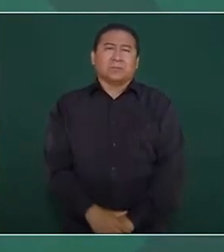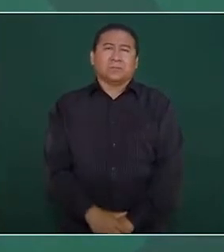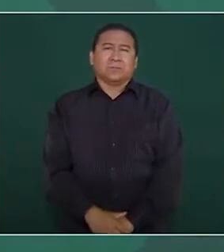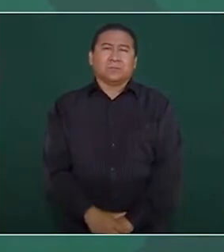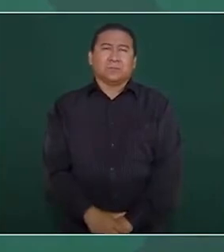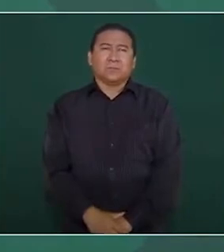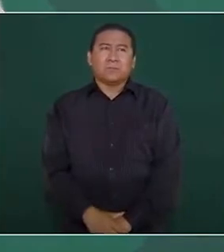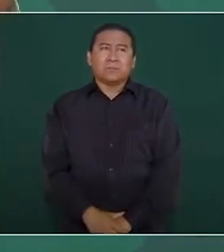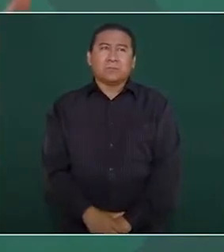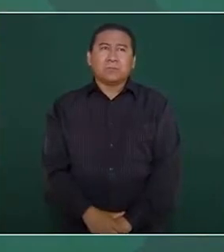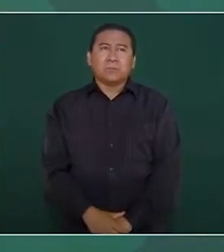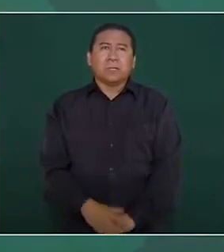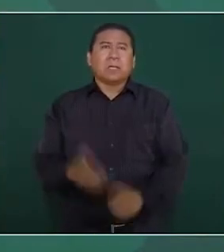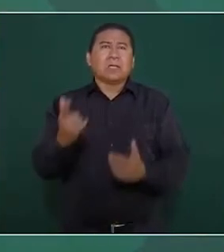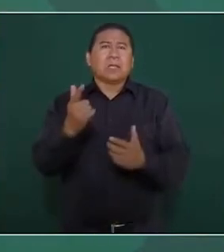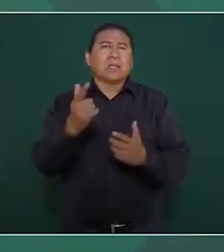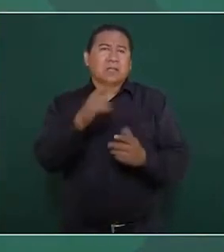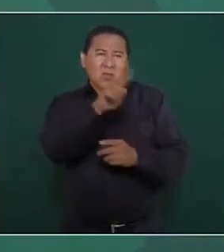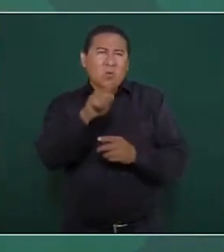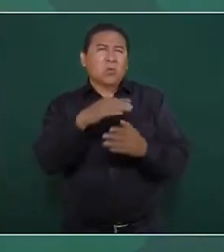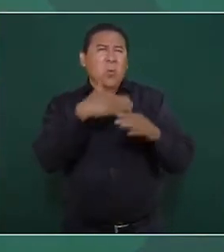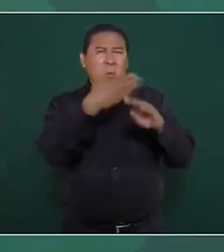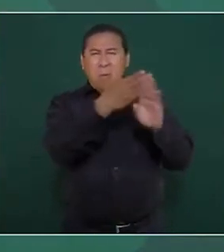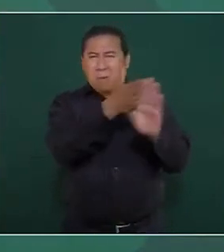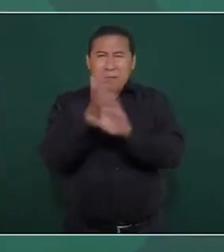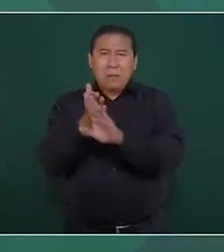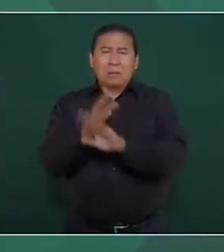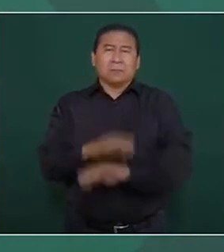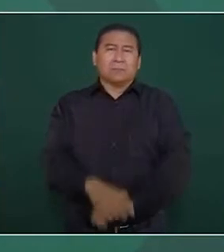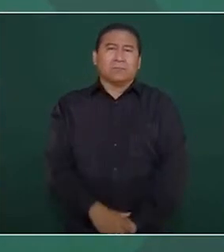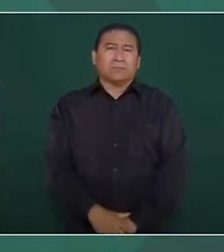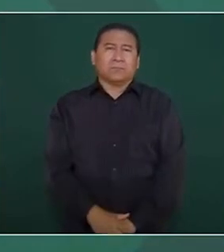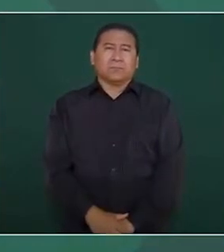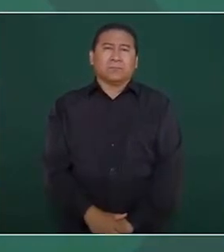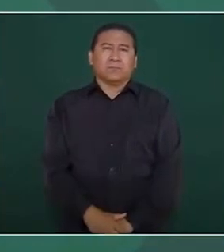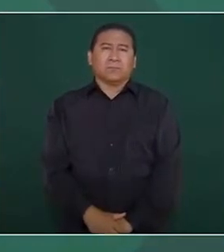del bloque conservador reaccionario,